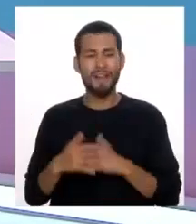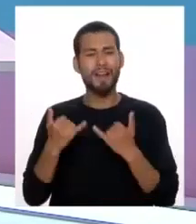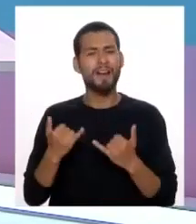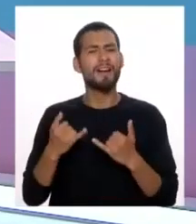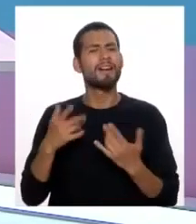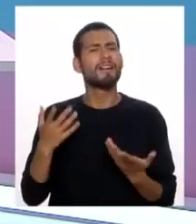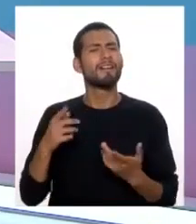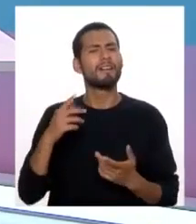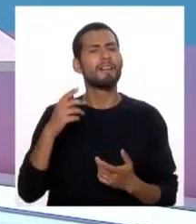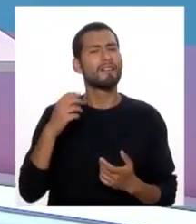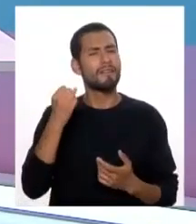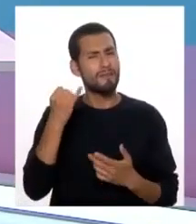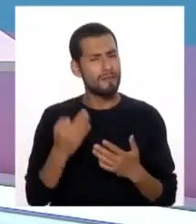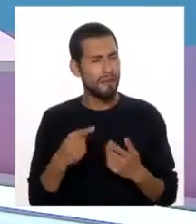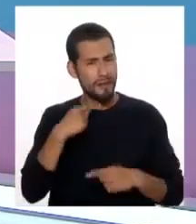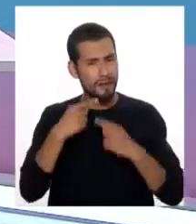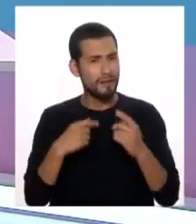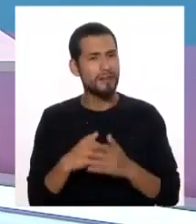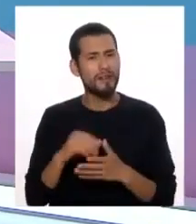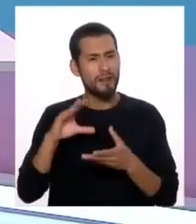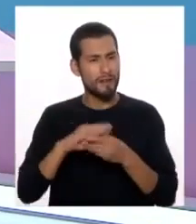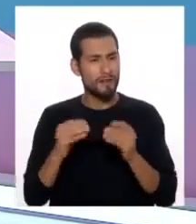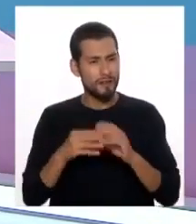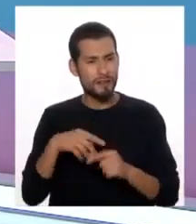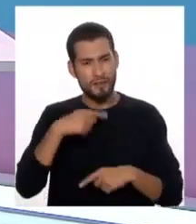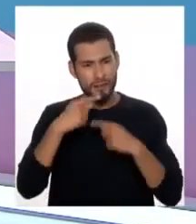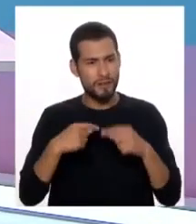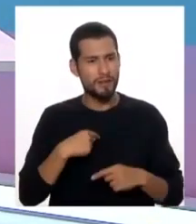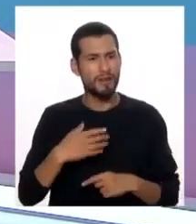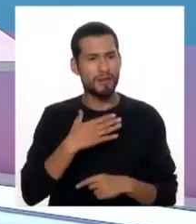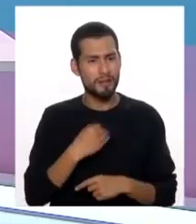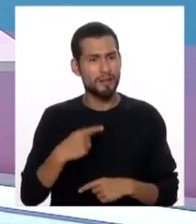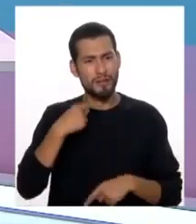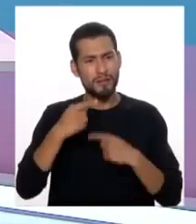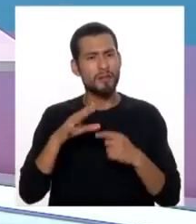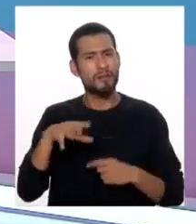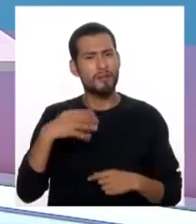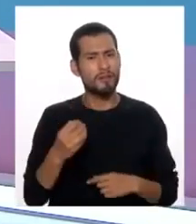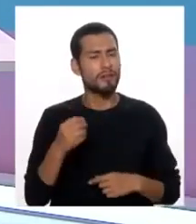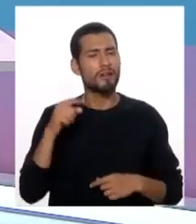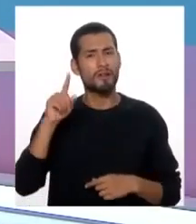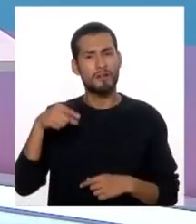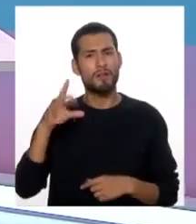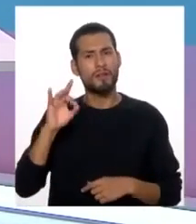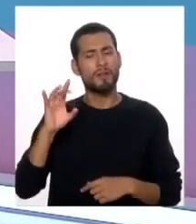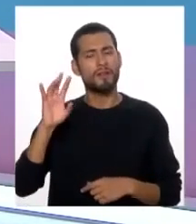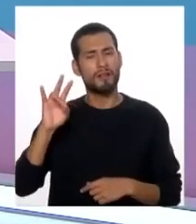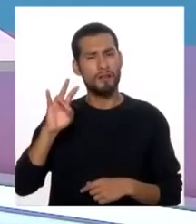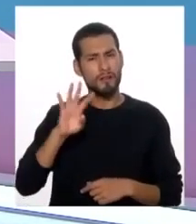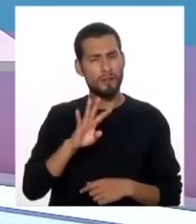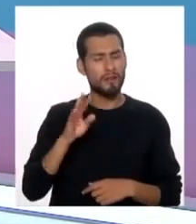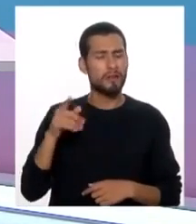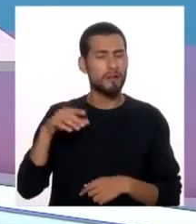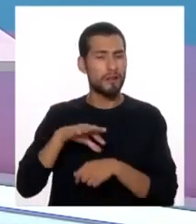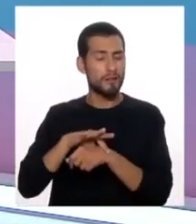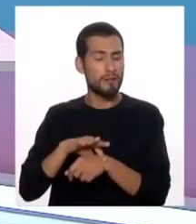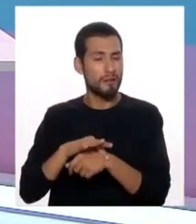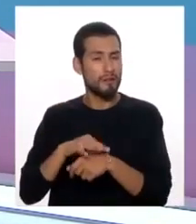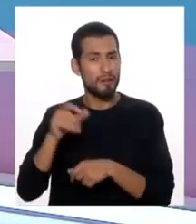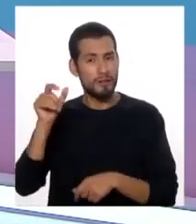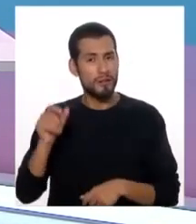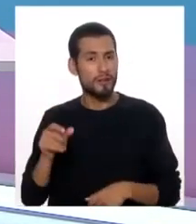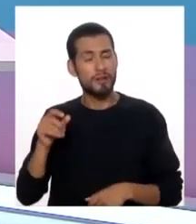cosas, entre ellas un poco de historia, como siempre a me gusta comentar, porque es en 1874 cuando el médico